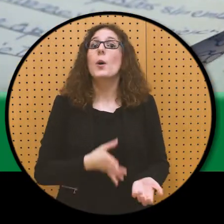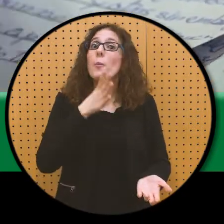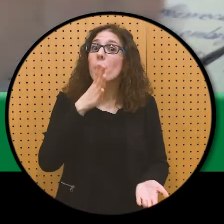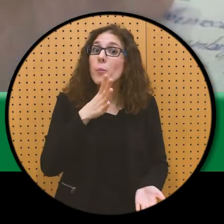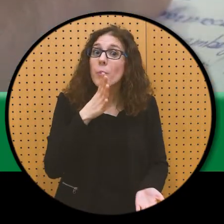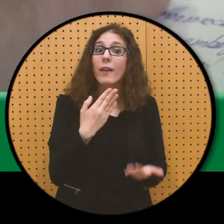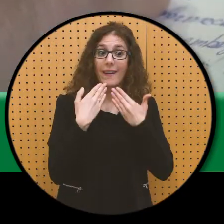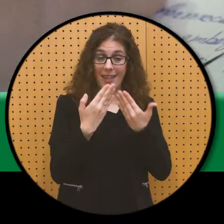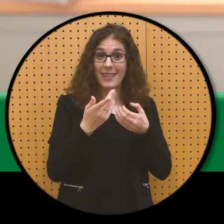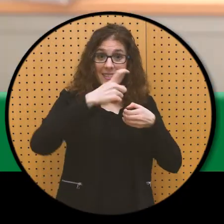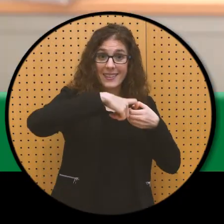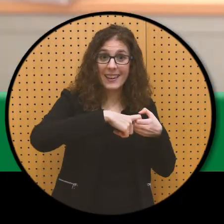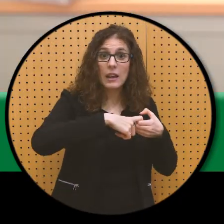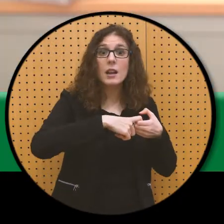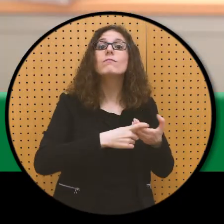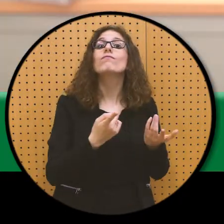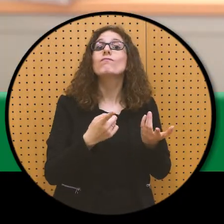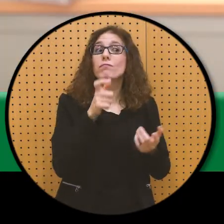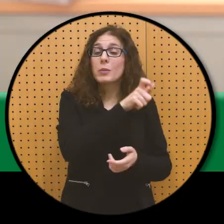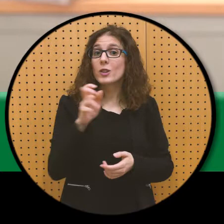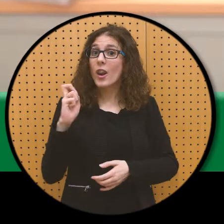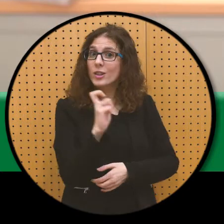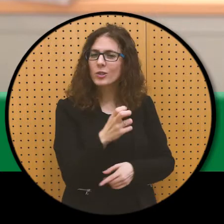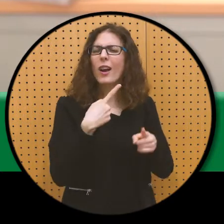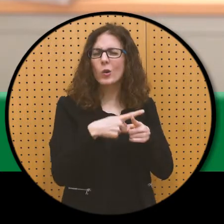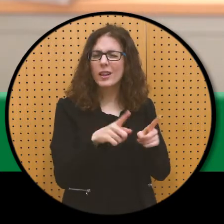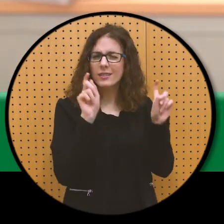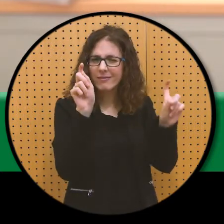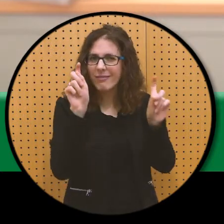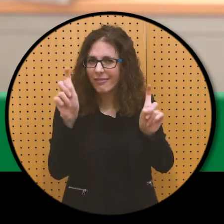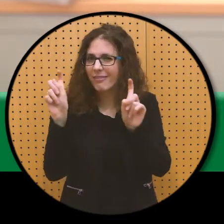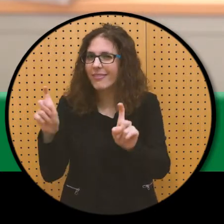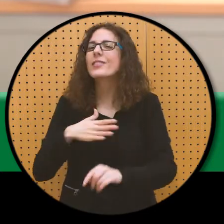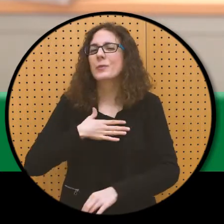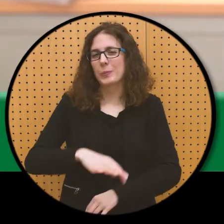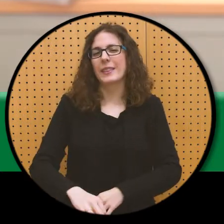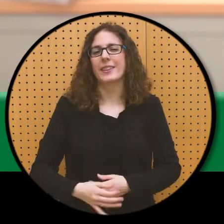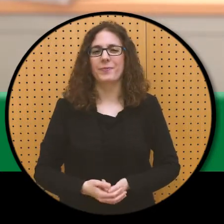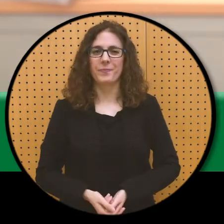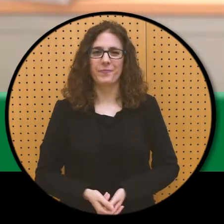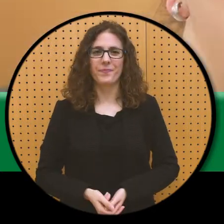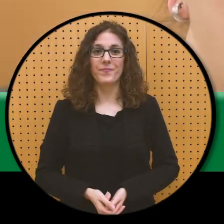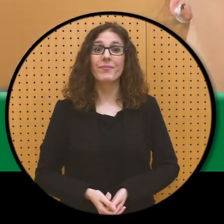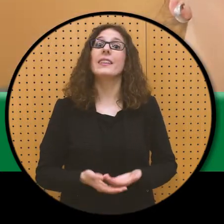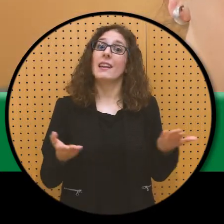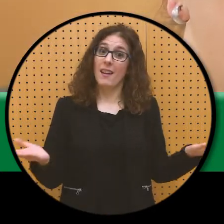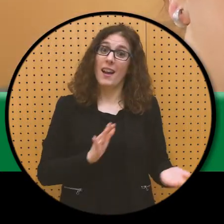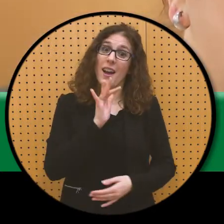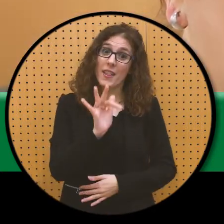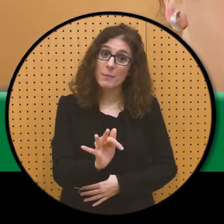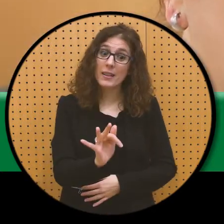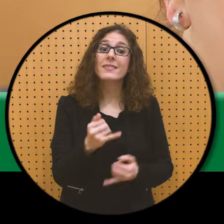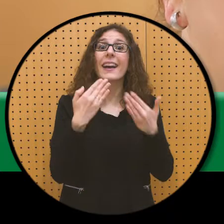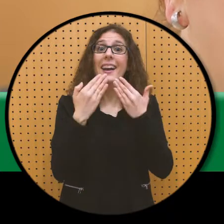eskarmentu ezberdina jasoko dituzulako beste engandik, eta hori dudarigabe